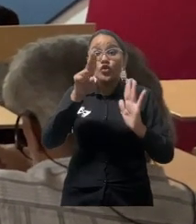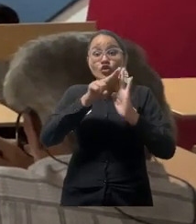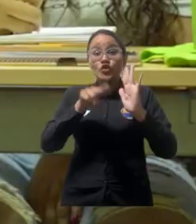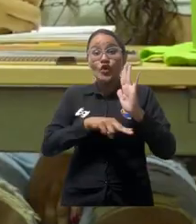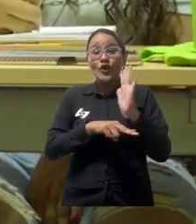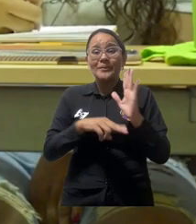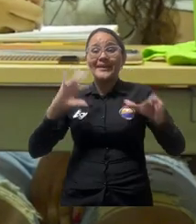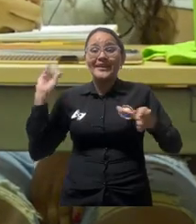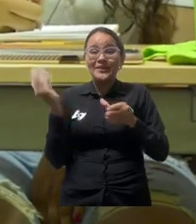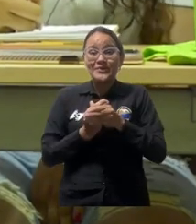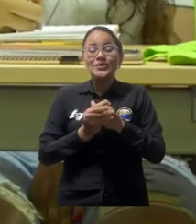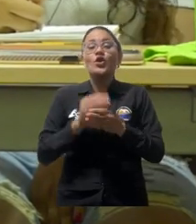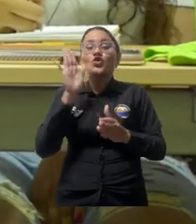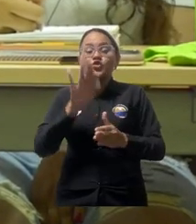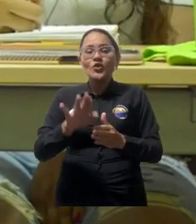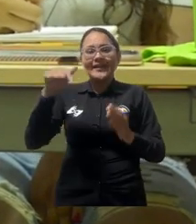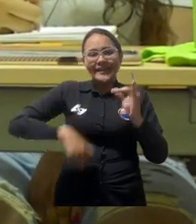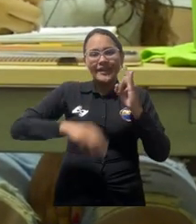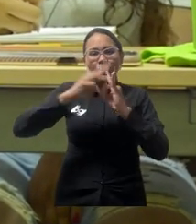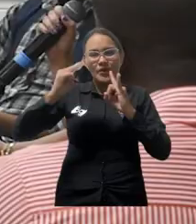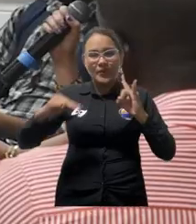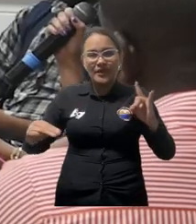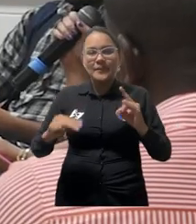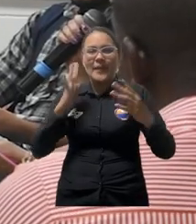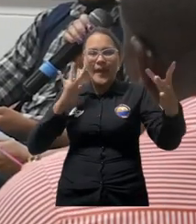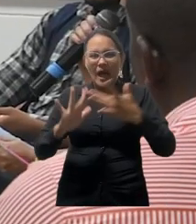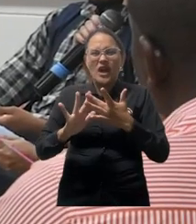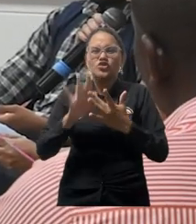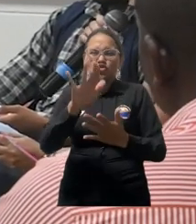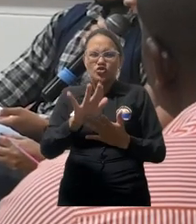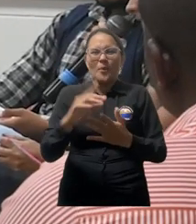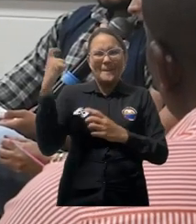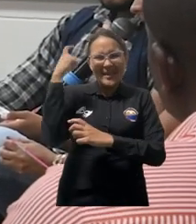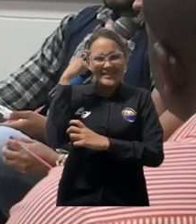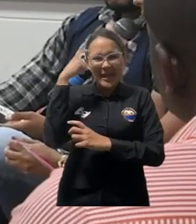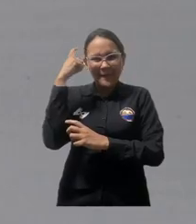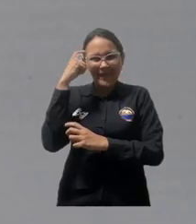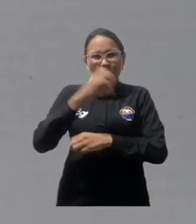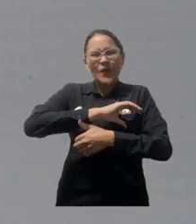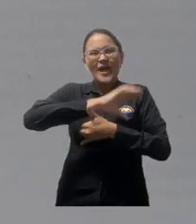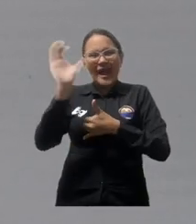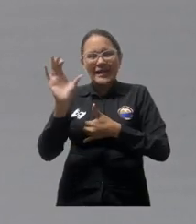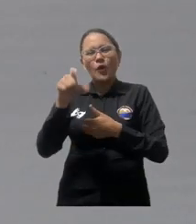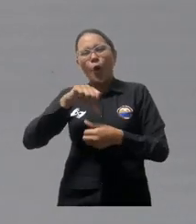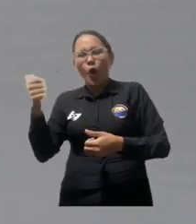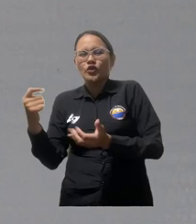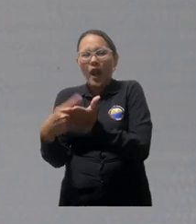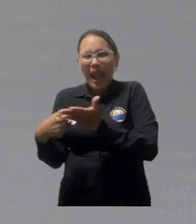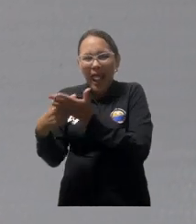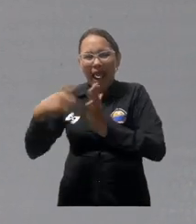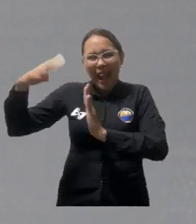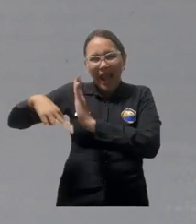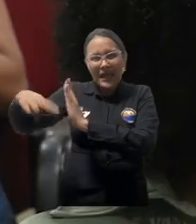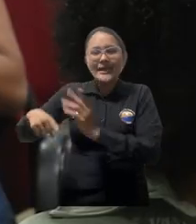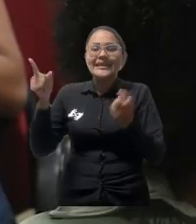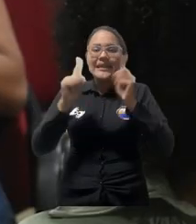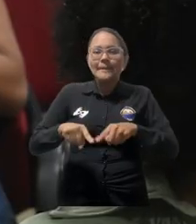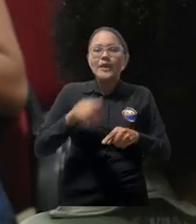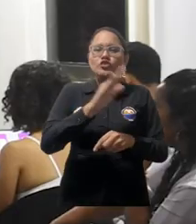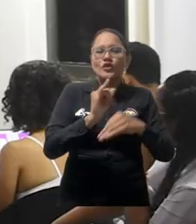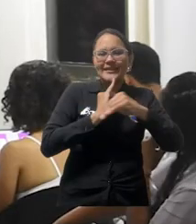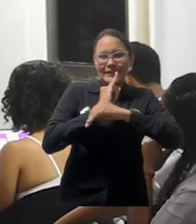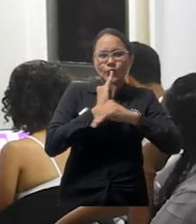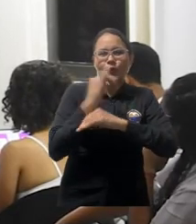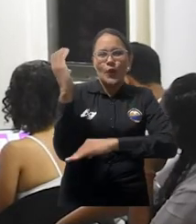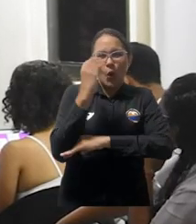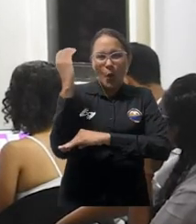con las políticas de inclusión desde los grupos de investigación de la Alma Mater, como el Centro de Pensamiento Caribe y la Oraloteca, en conjunto con el Instituto